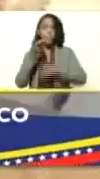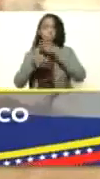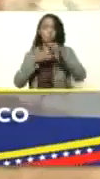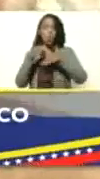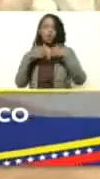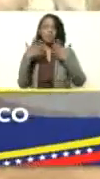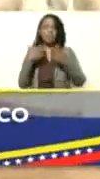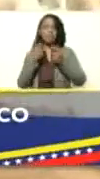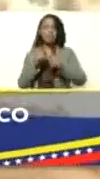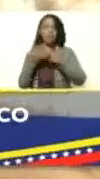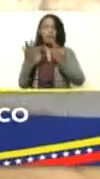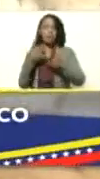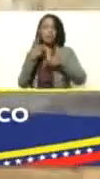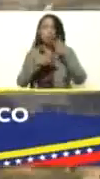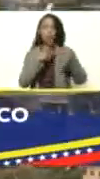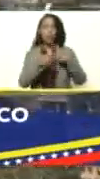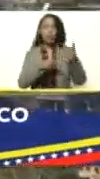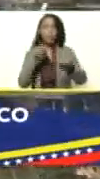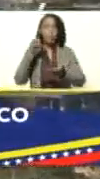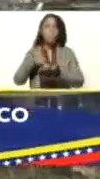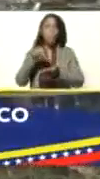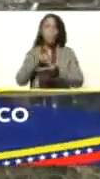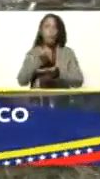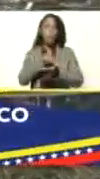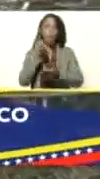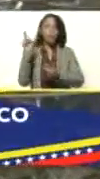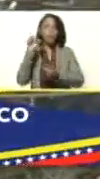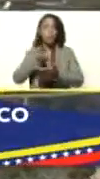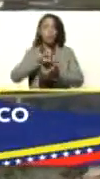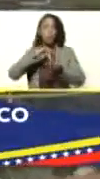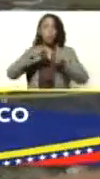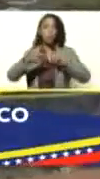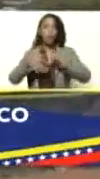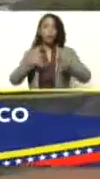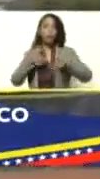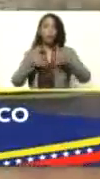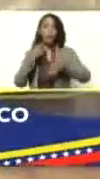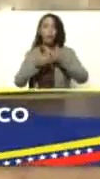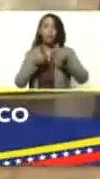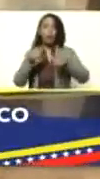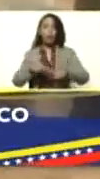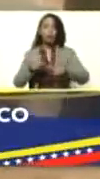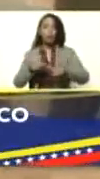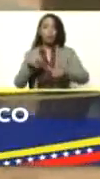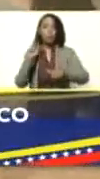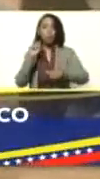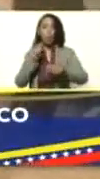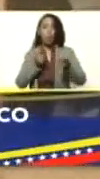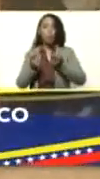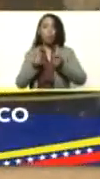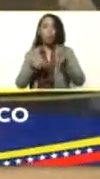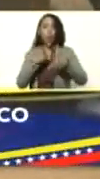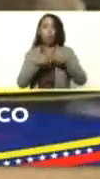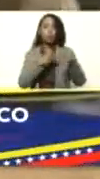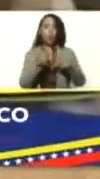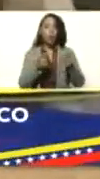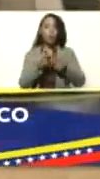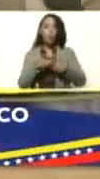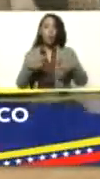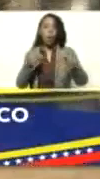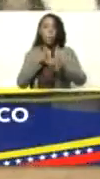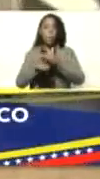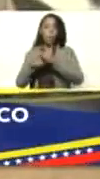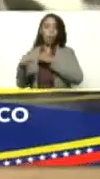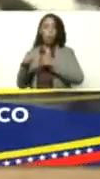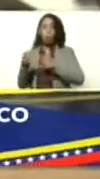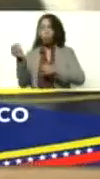qué se trata esta producción caprina, este centro genético, y qué actividades realiza él aquí desde el punto de vista del manejo productivo, reproductivo y